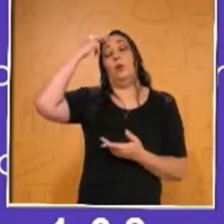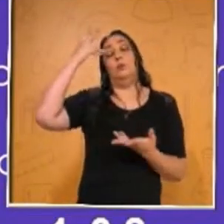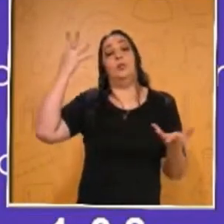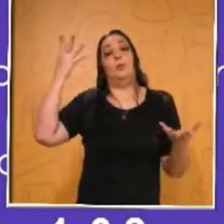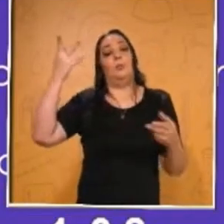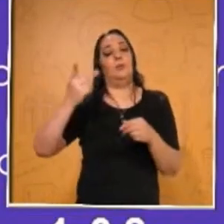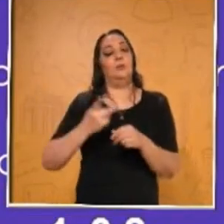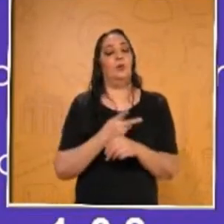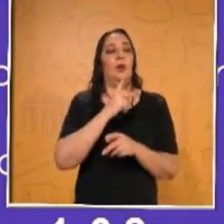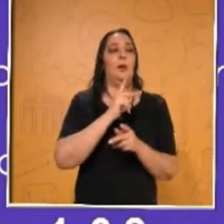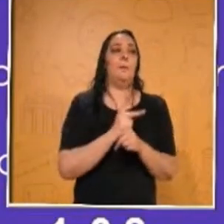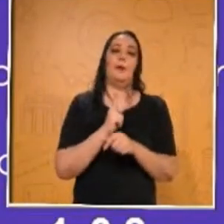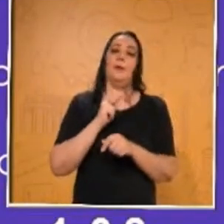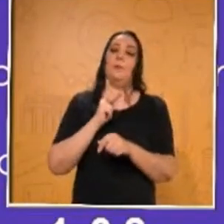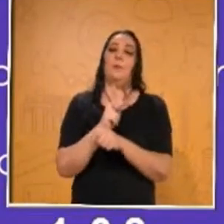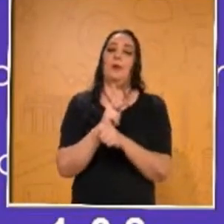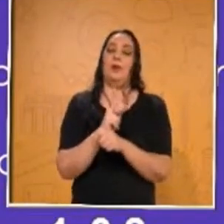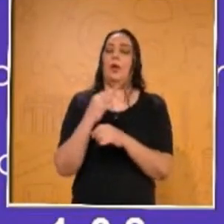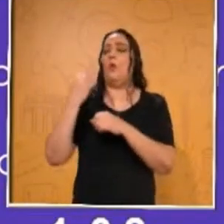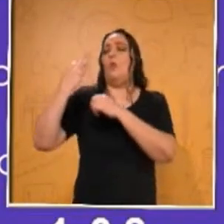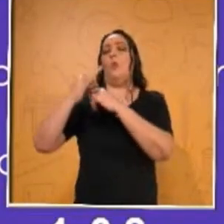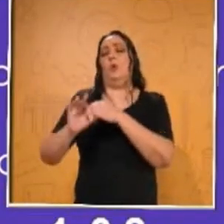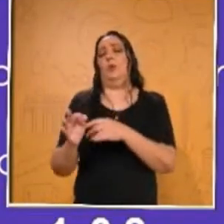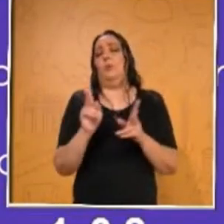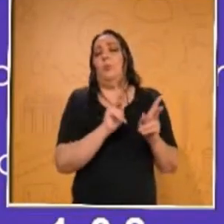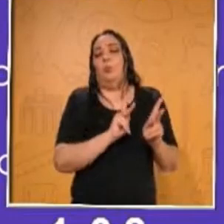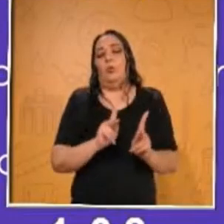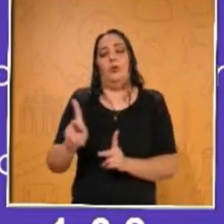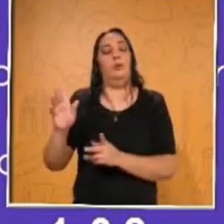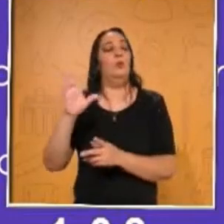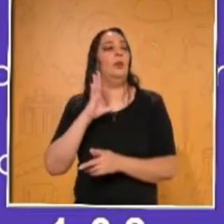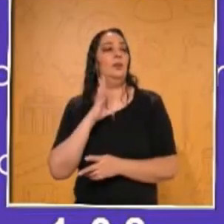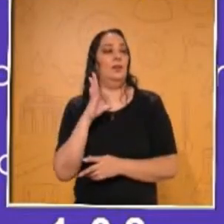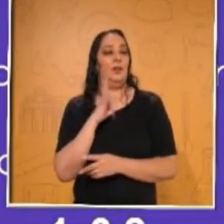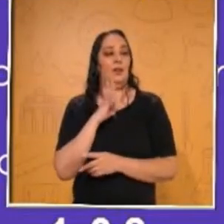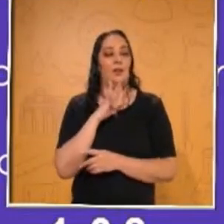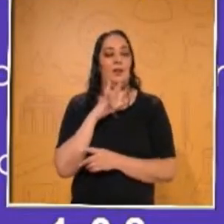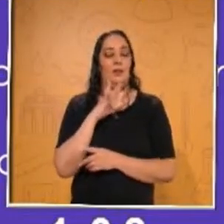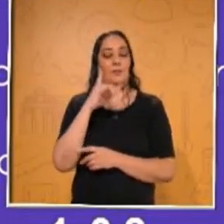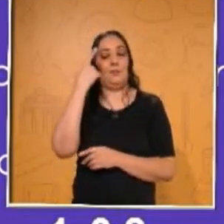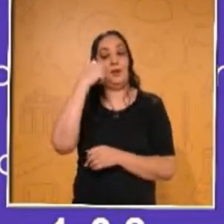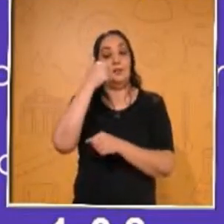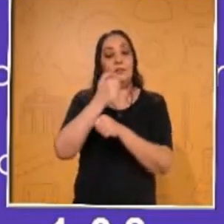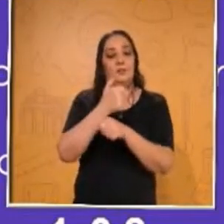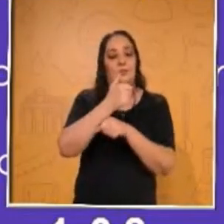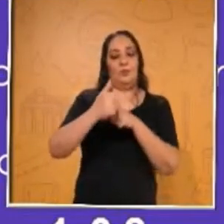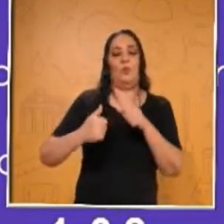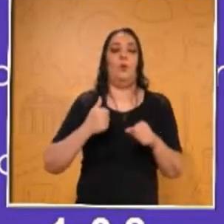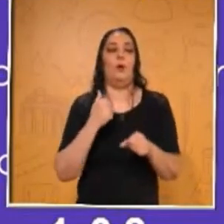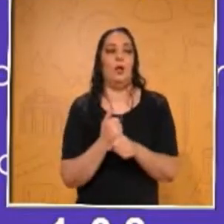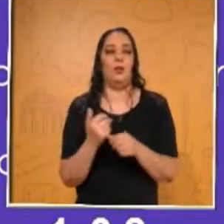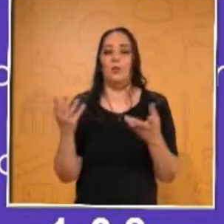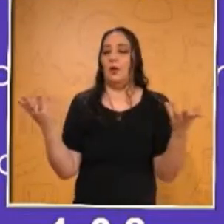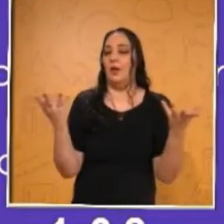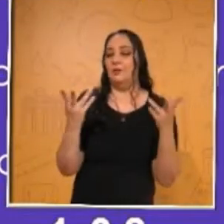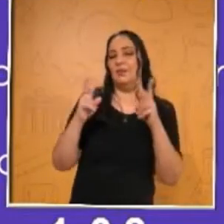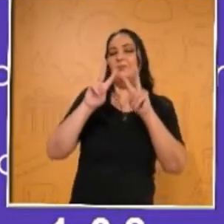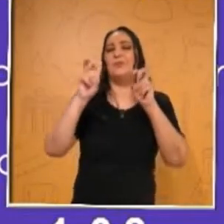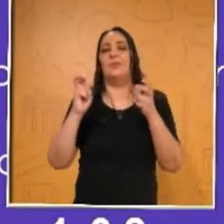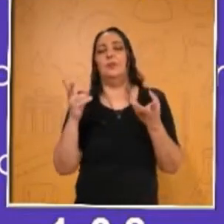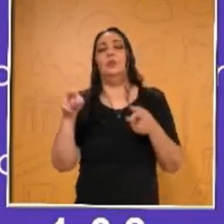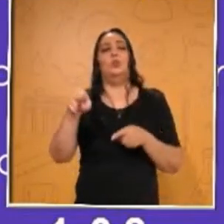O es el último proyecto que se realiza en el trimestre, en el ciclo de sexto grado, en el cual se trata de que